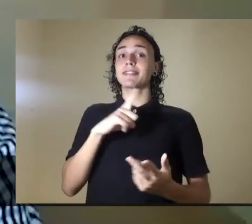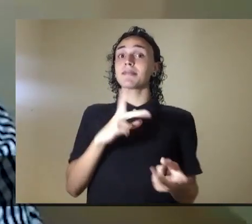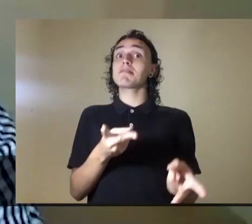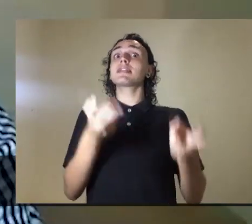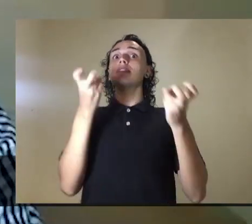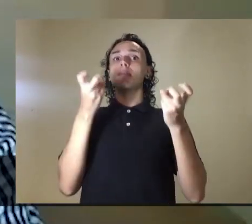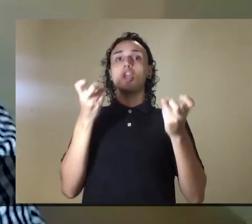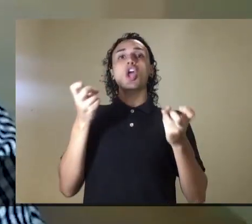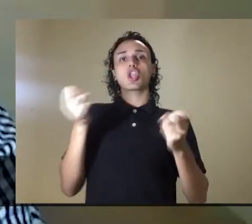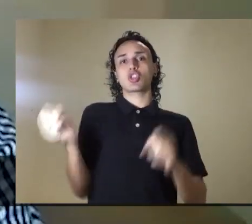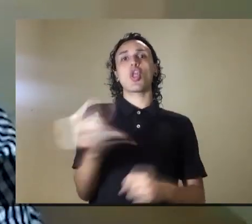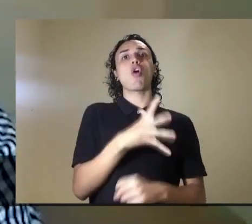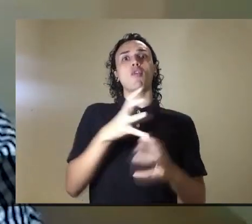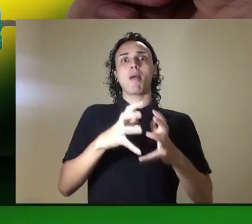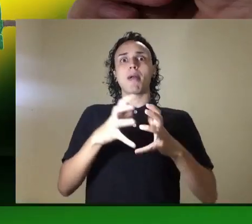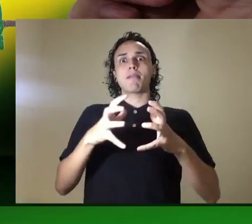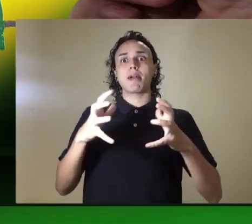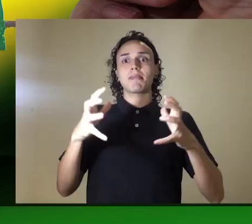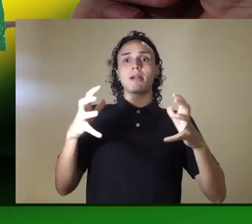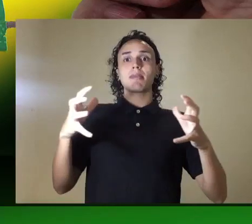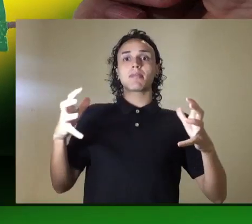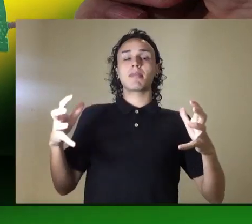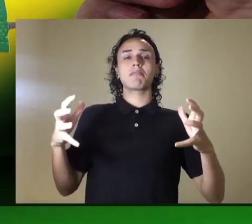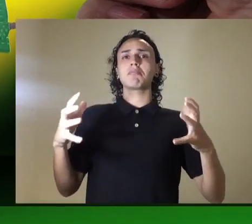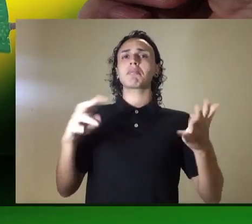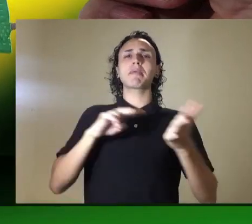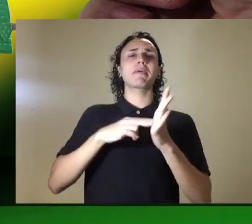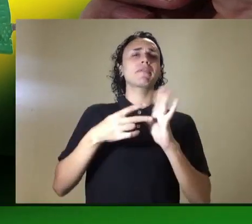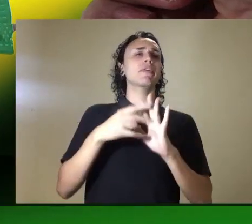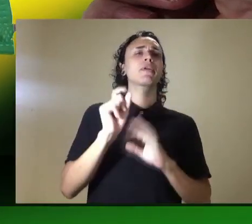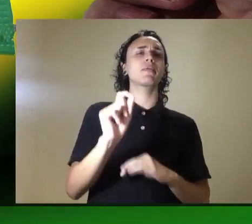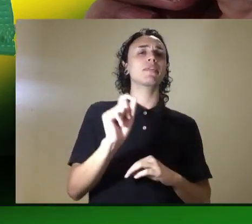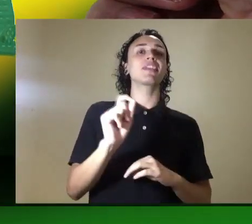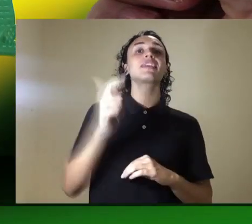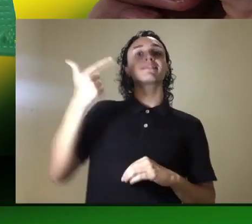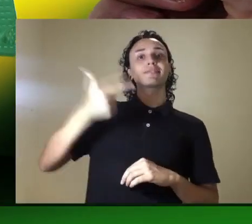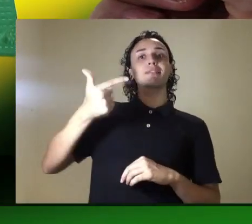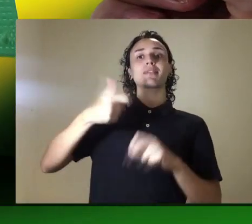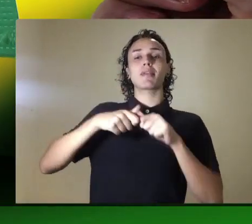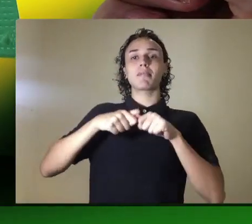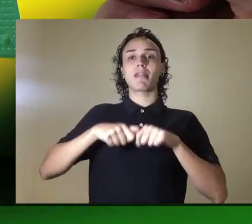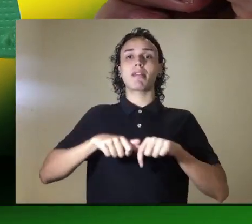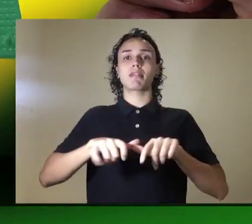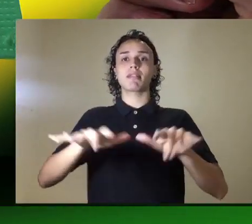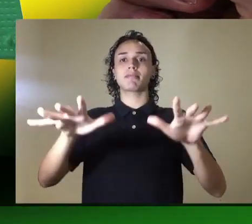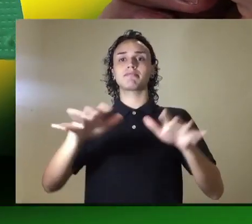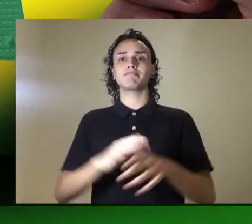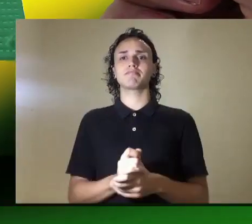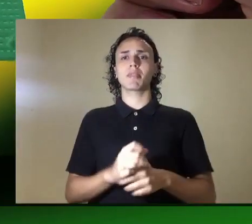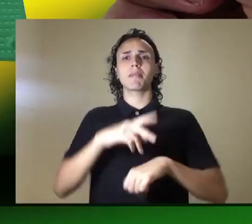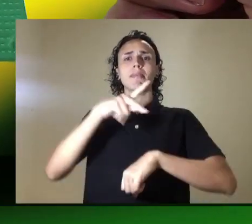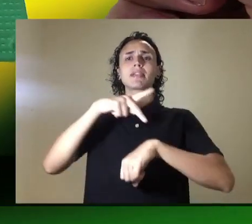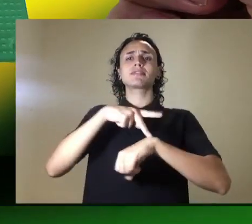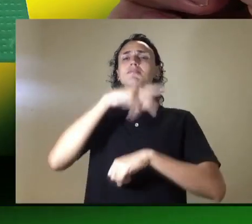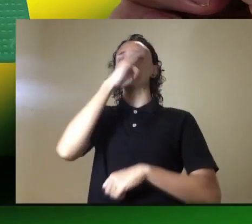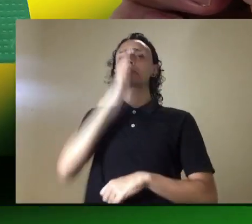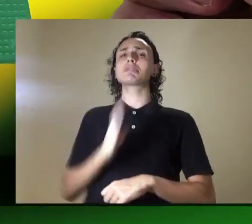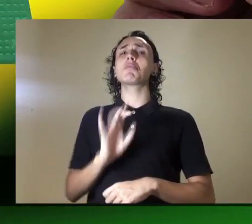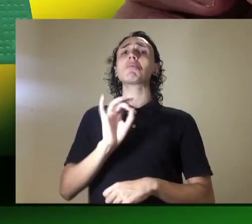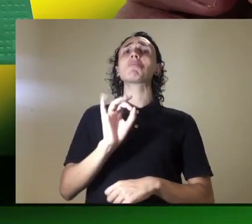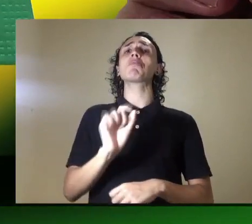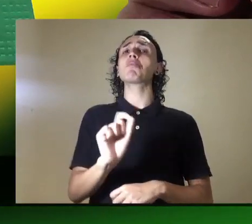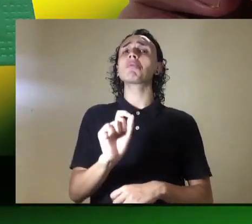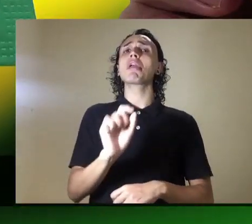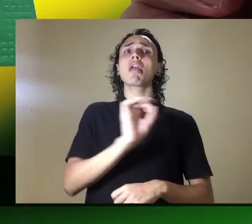denominará una segunda ola. En Brasil, ¿qué cada ciudadano debe hacer para reduzir el número de casos y muertes por